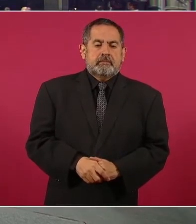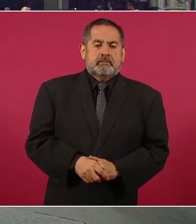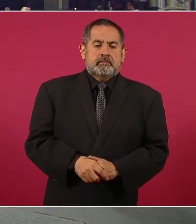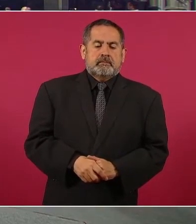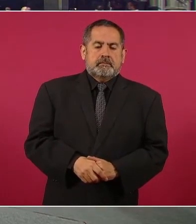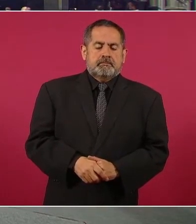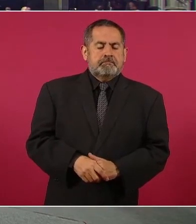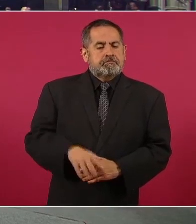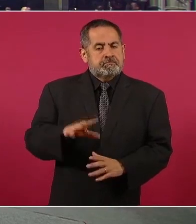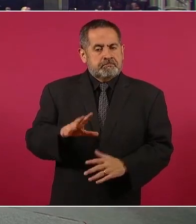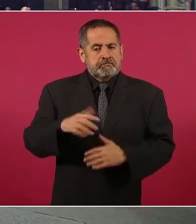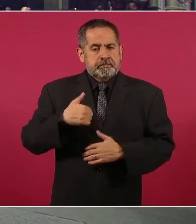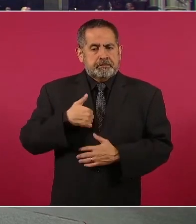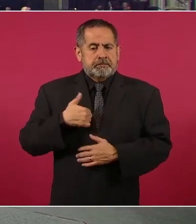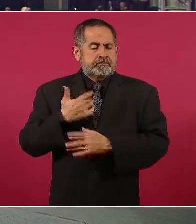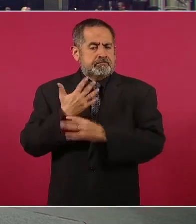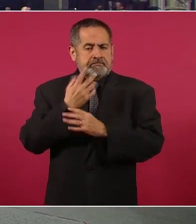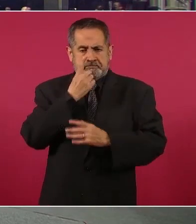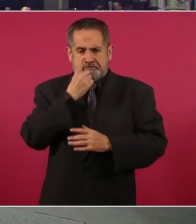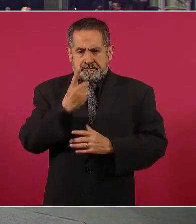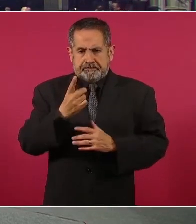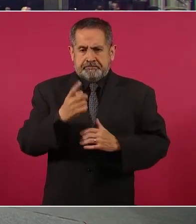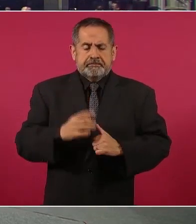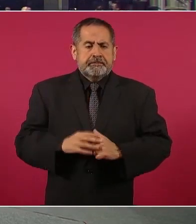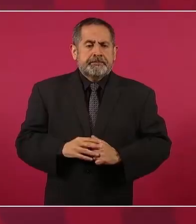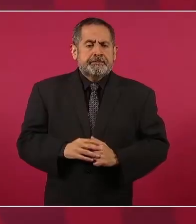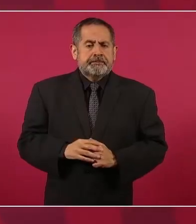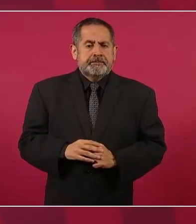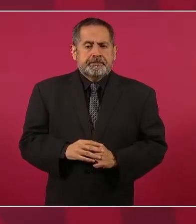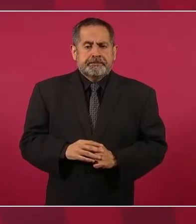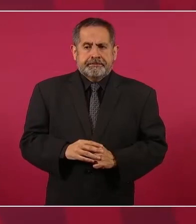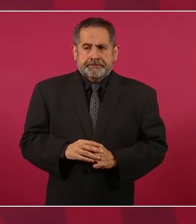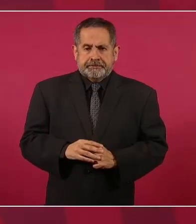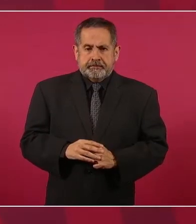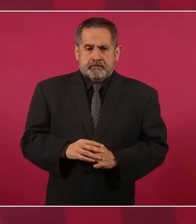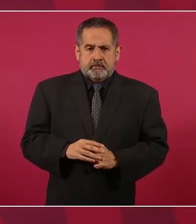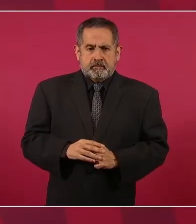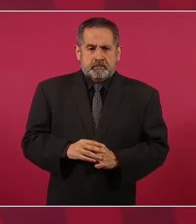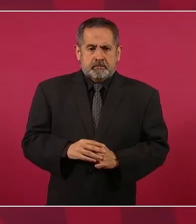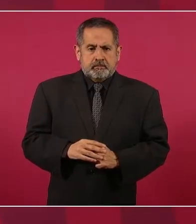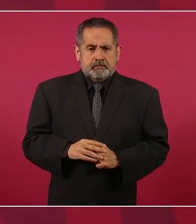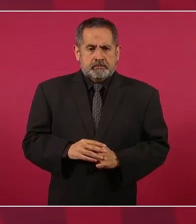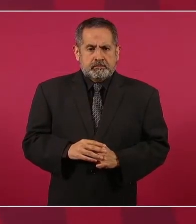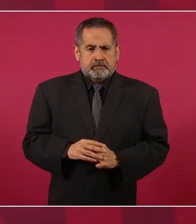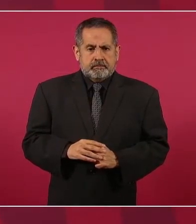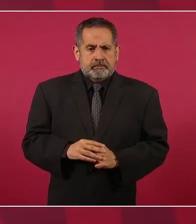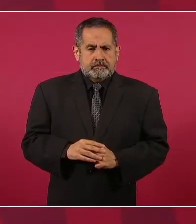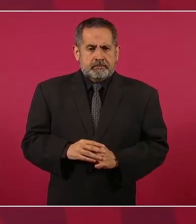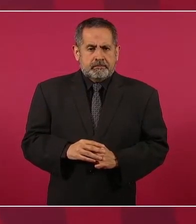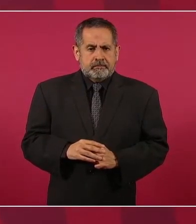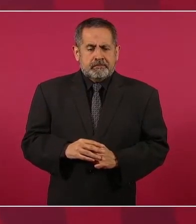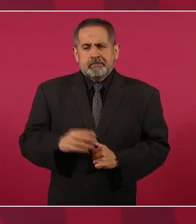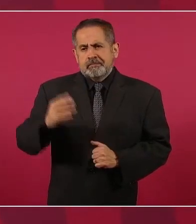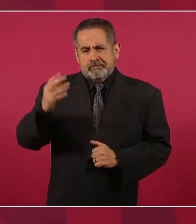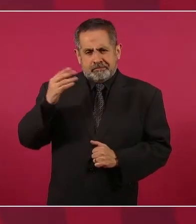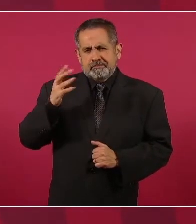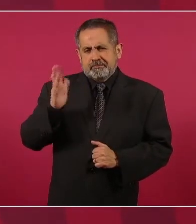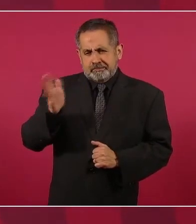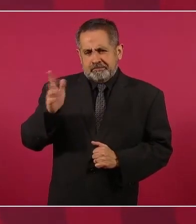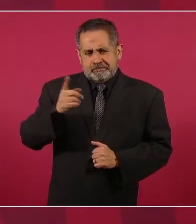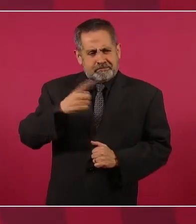sostengo que ya han sido castigados,